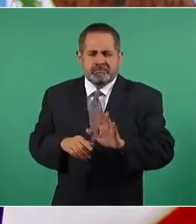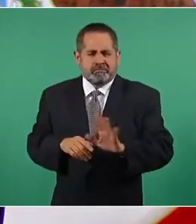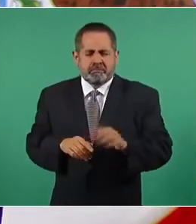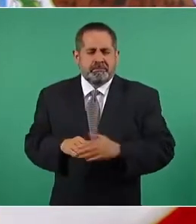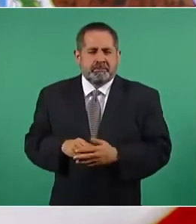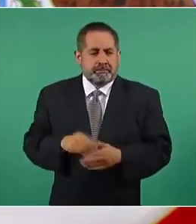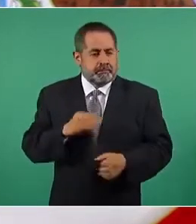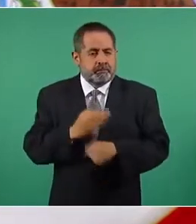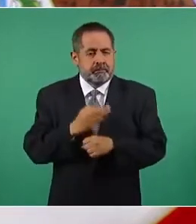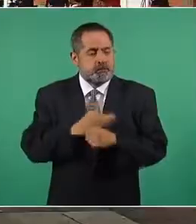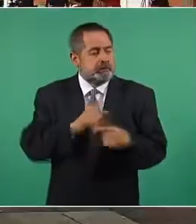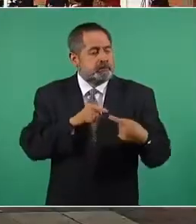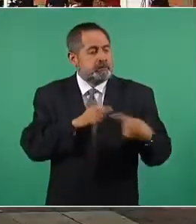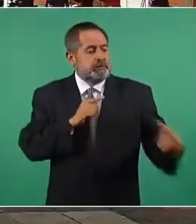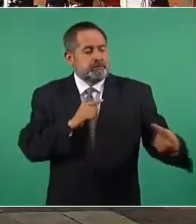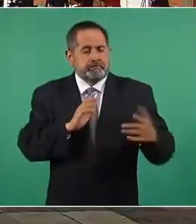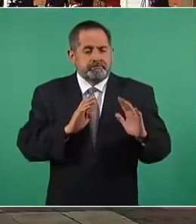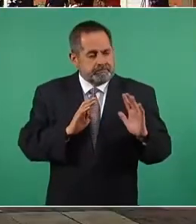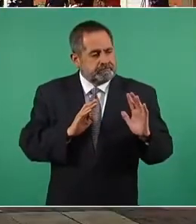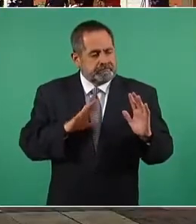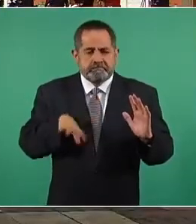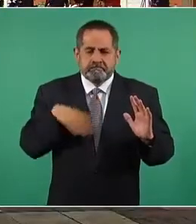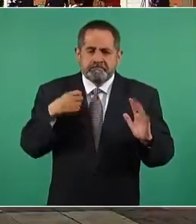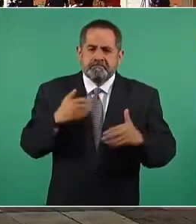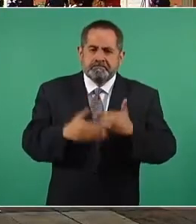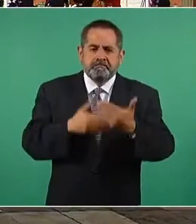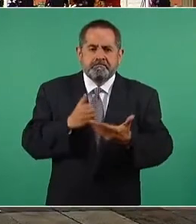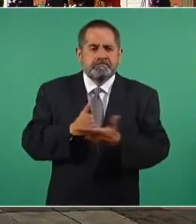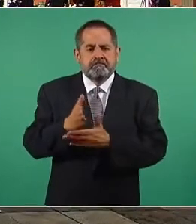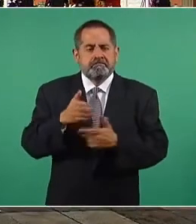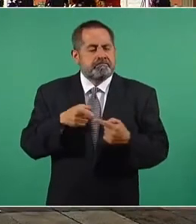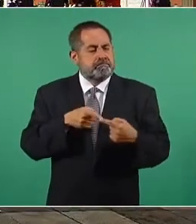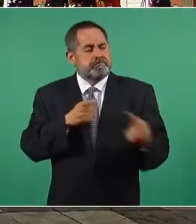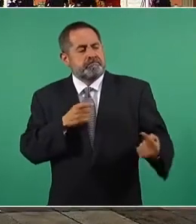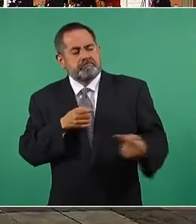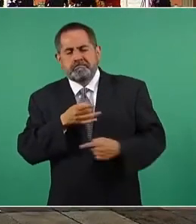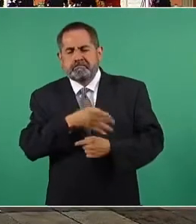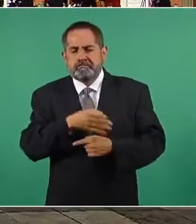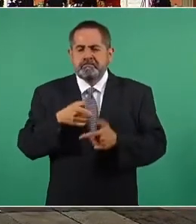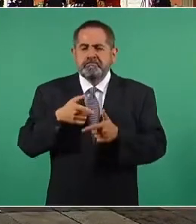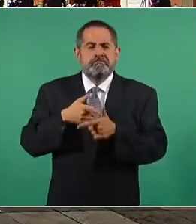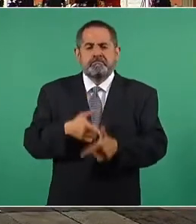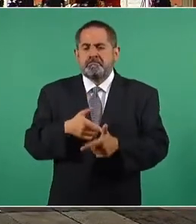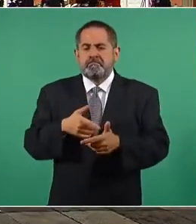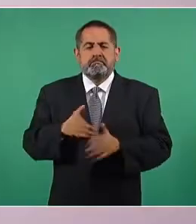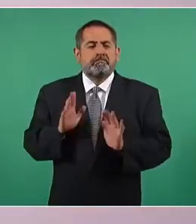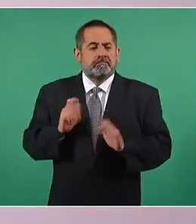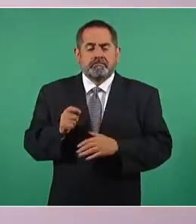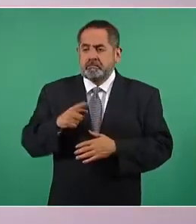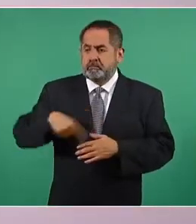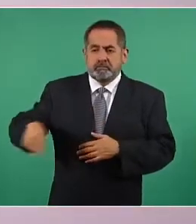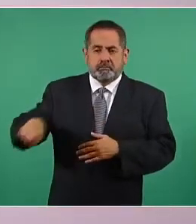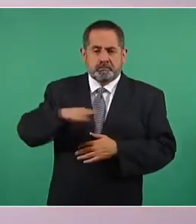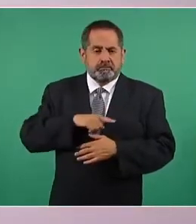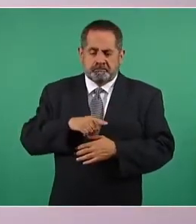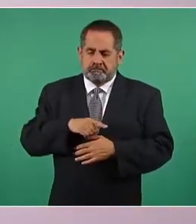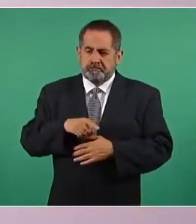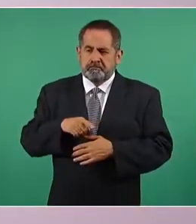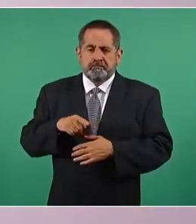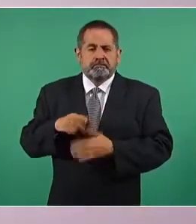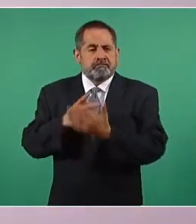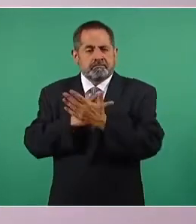adversarios a vencer. Sencillamente defendemos y representamos